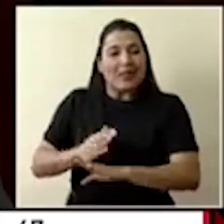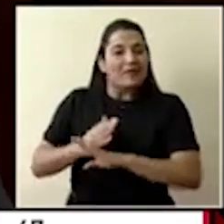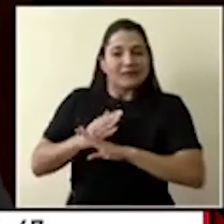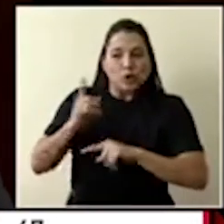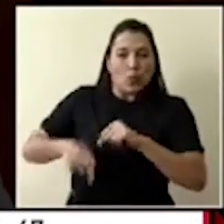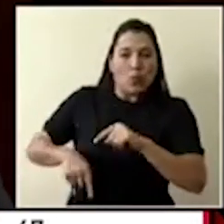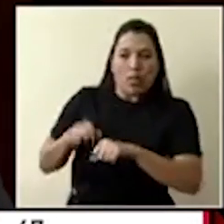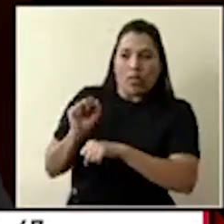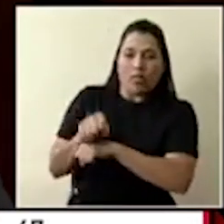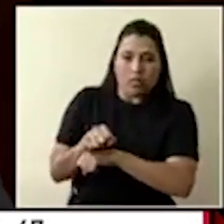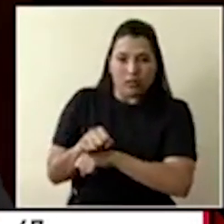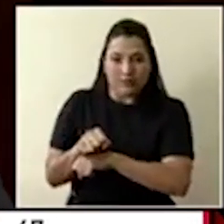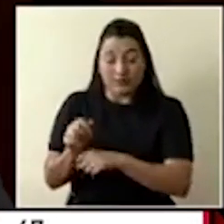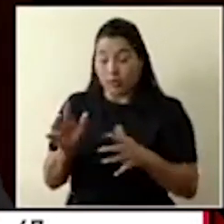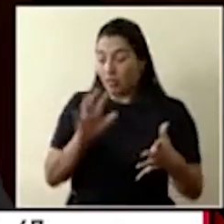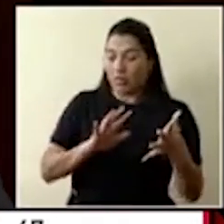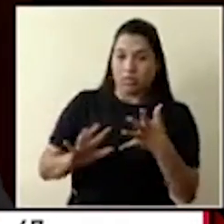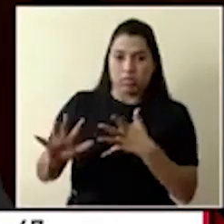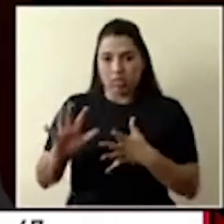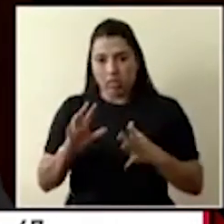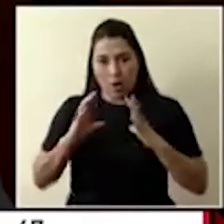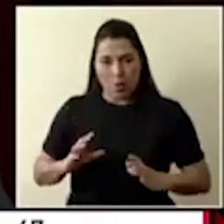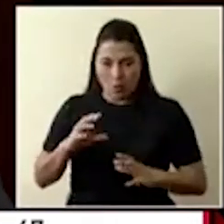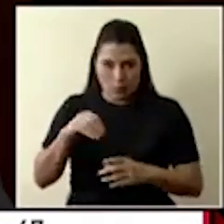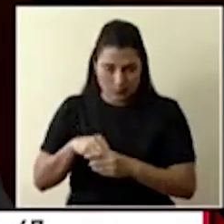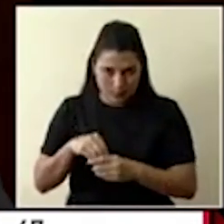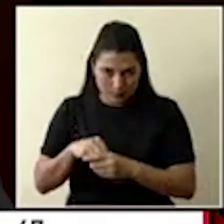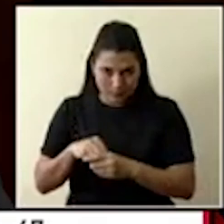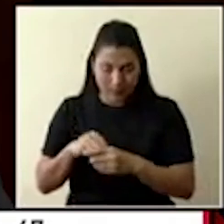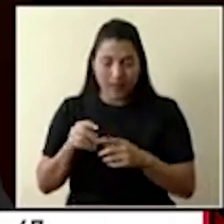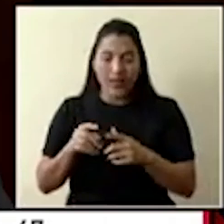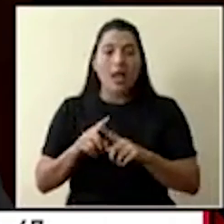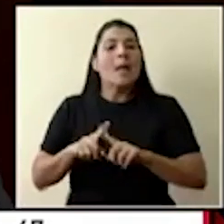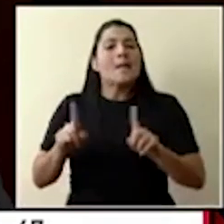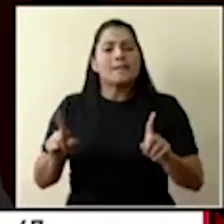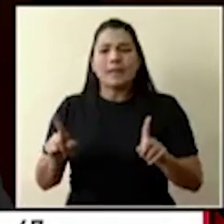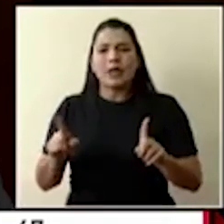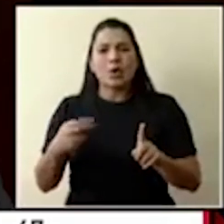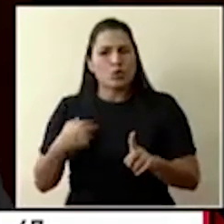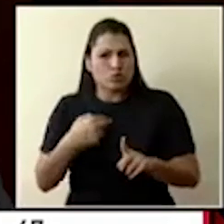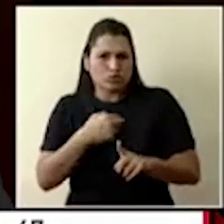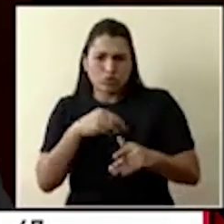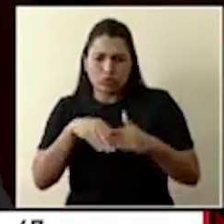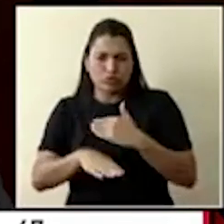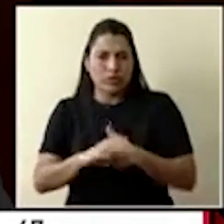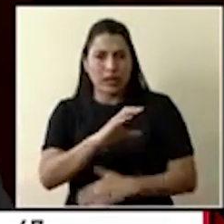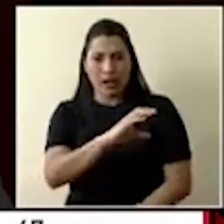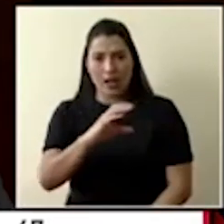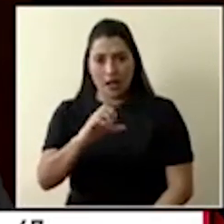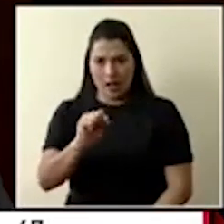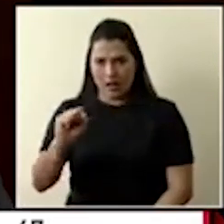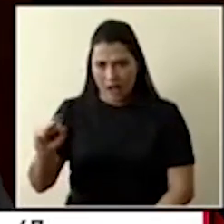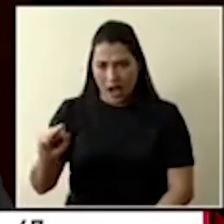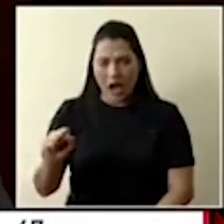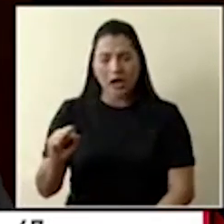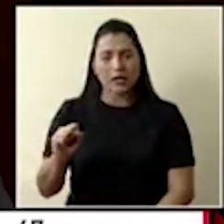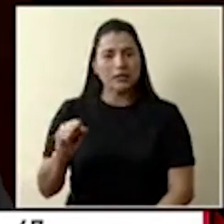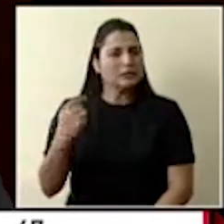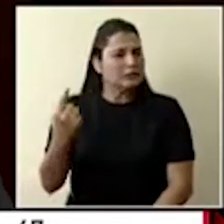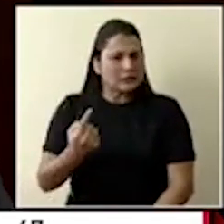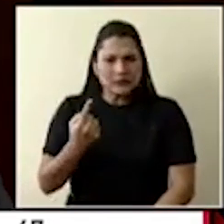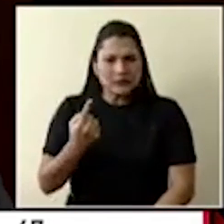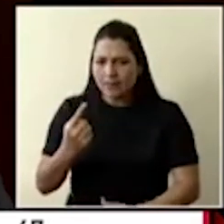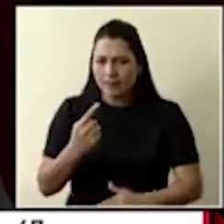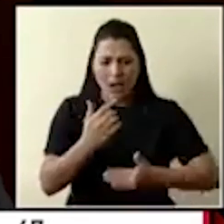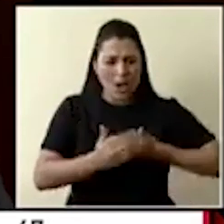abordajes terapéuticos un poco diferentes. Pero eso nosotros a nivel de la caja hemos ido haciendo toda la adaptación